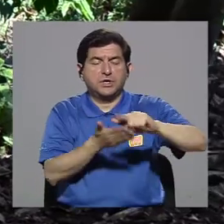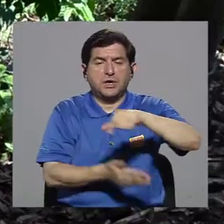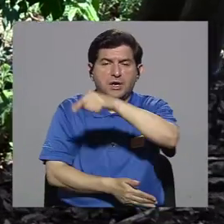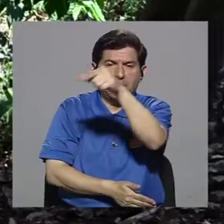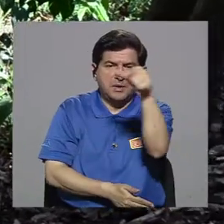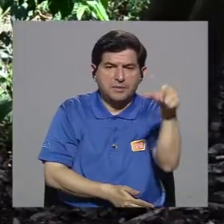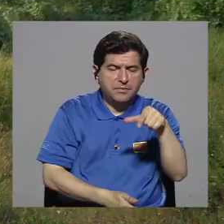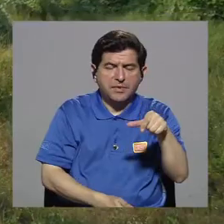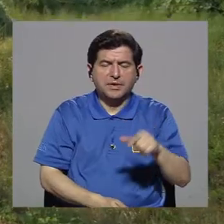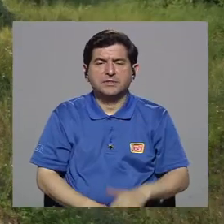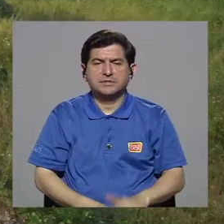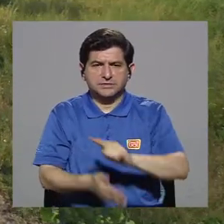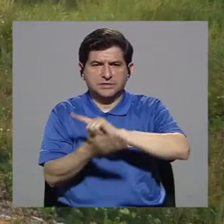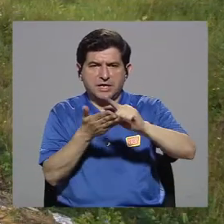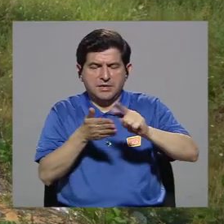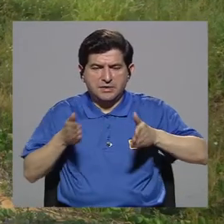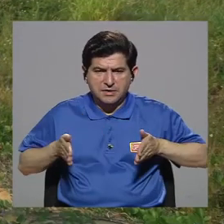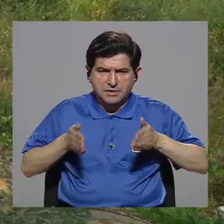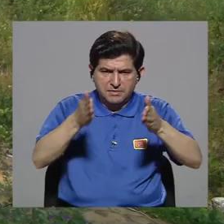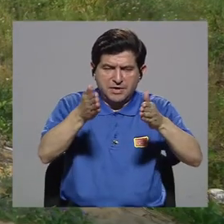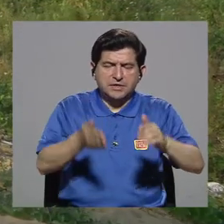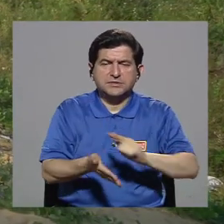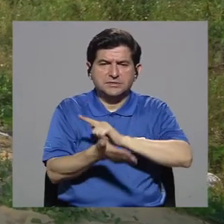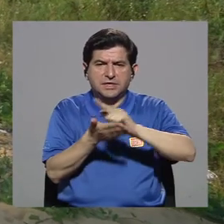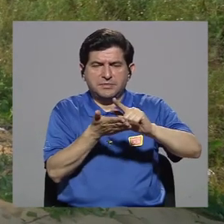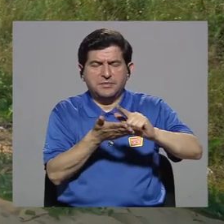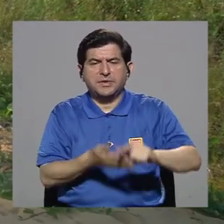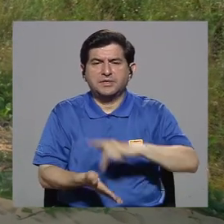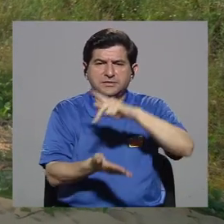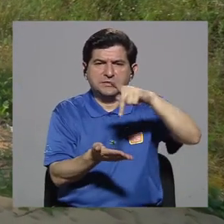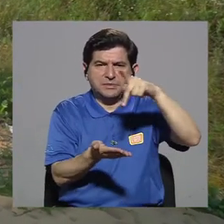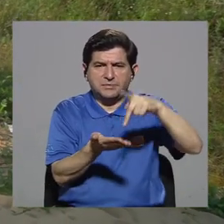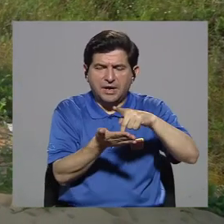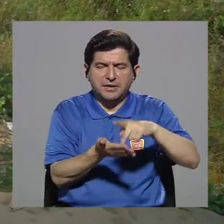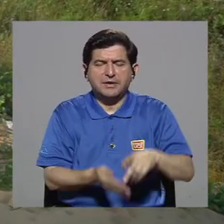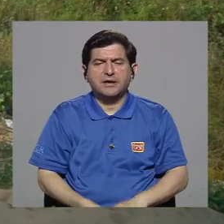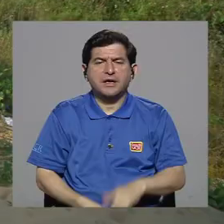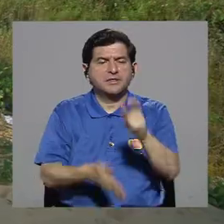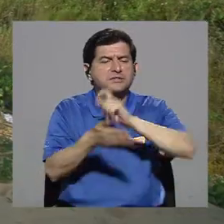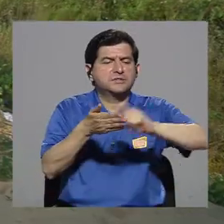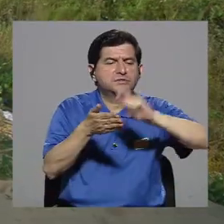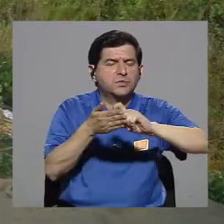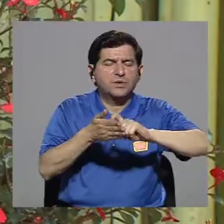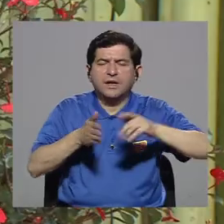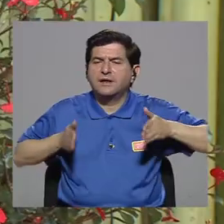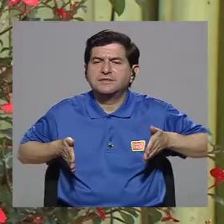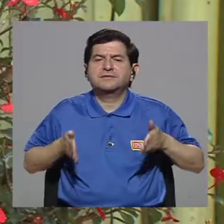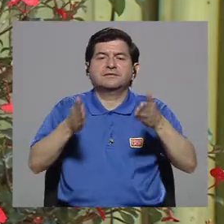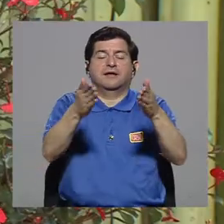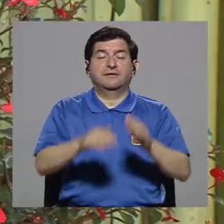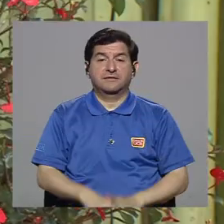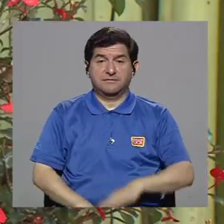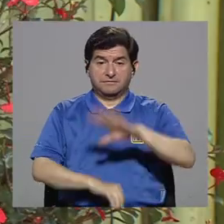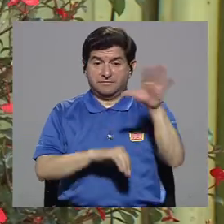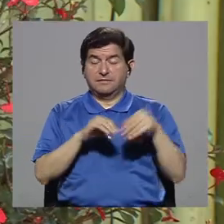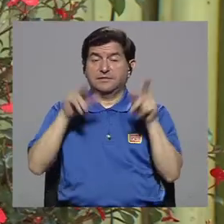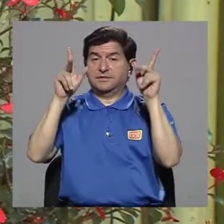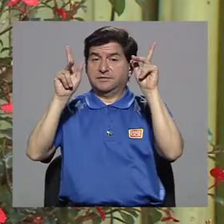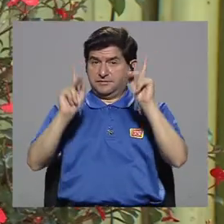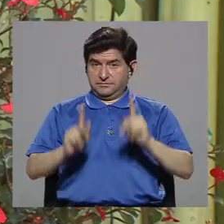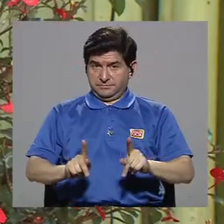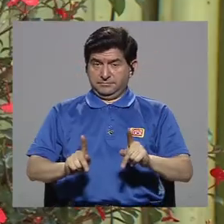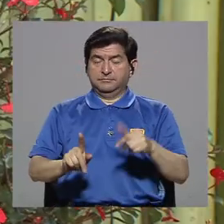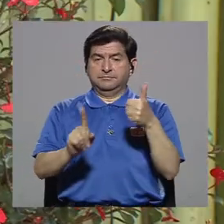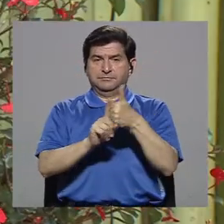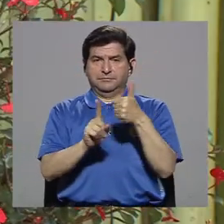limpieza de caminos, de parques, de escuelas, de calles? Que además de que la gente